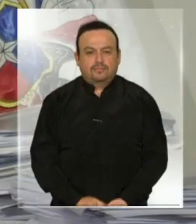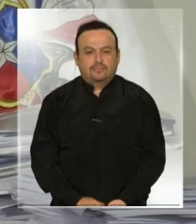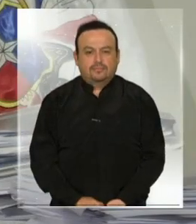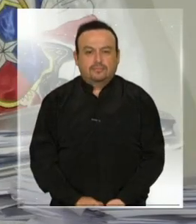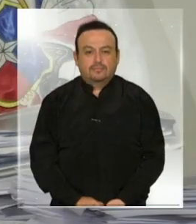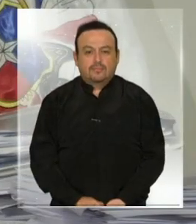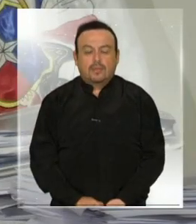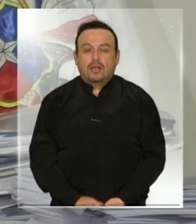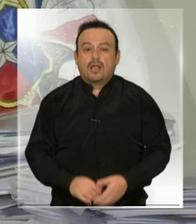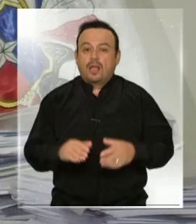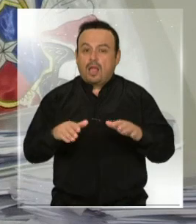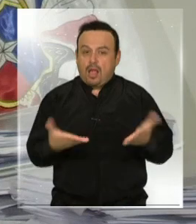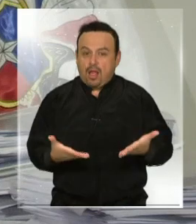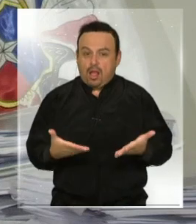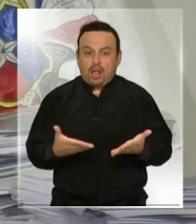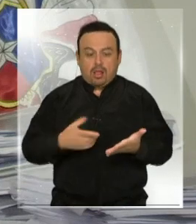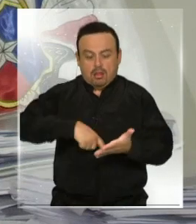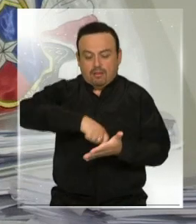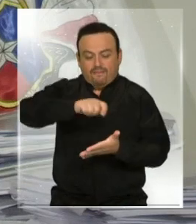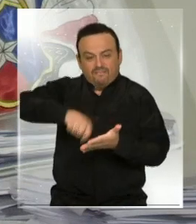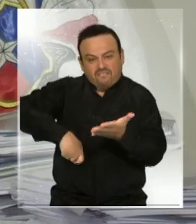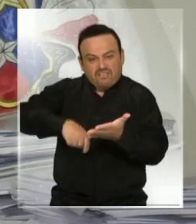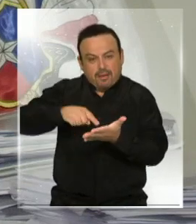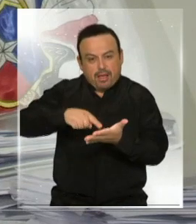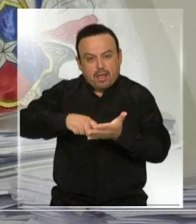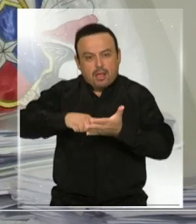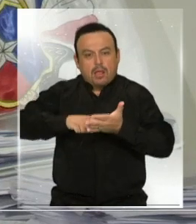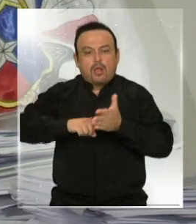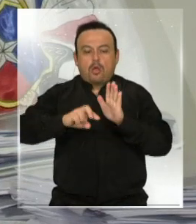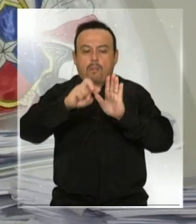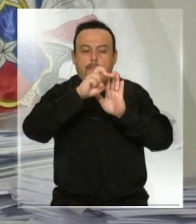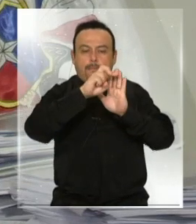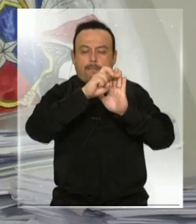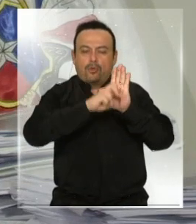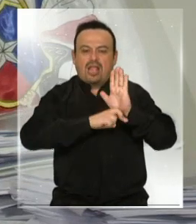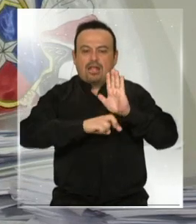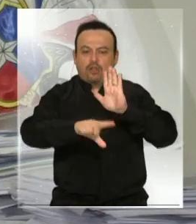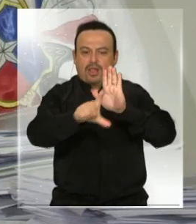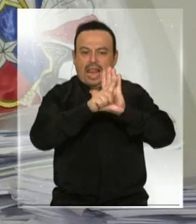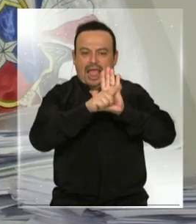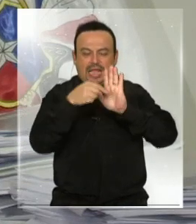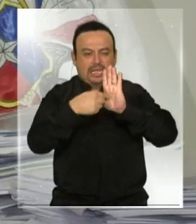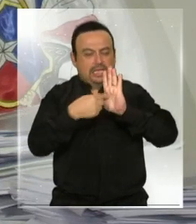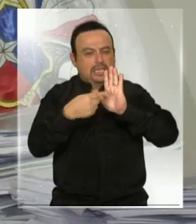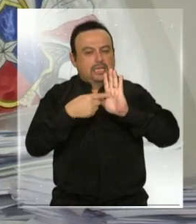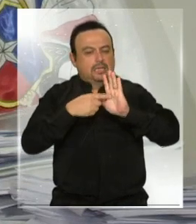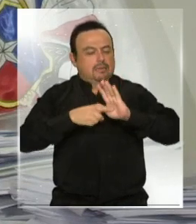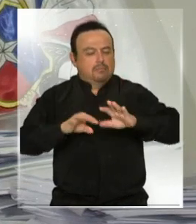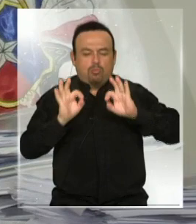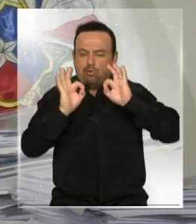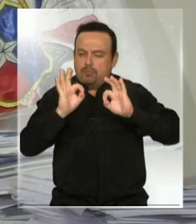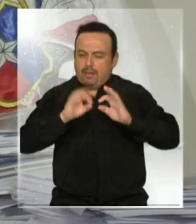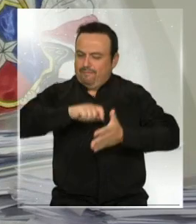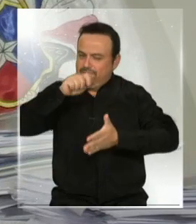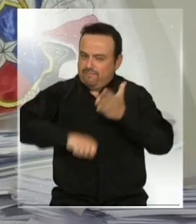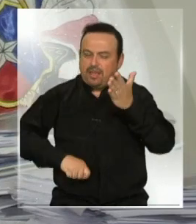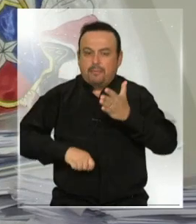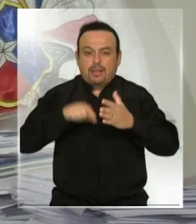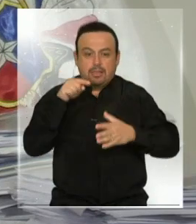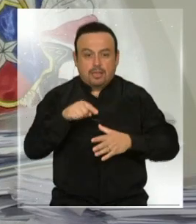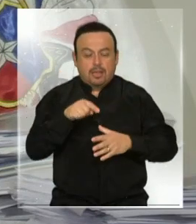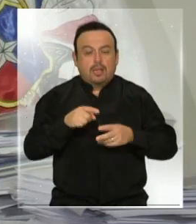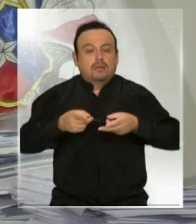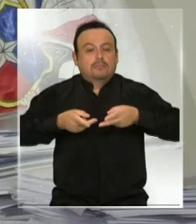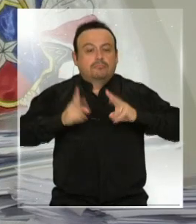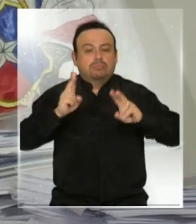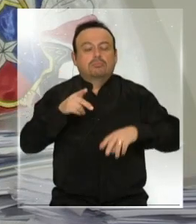Vamos a firmar la promulgación de un proyecto de ley muy especial. El proyecto de ley que permite el